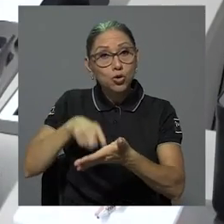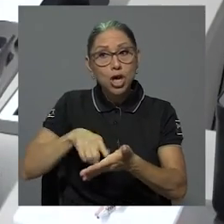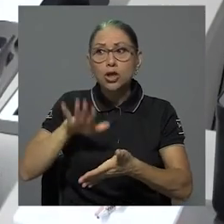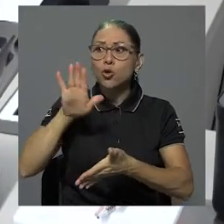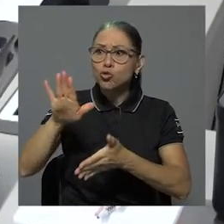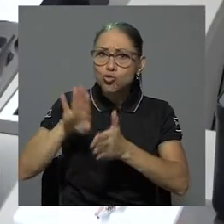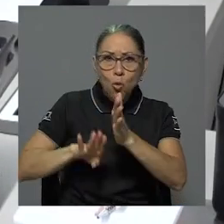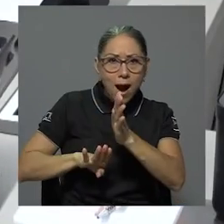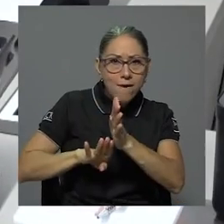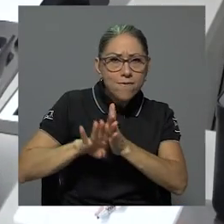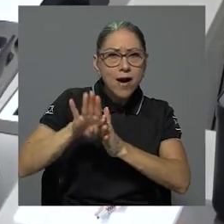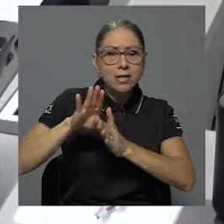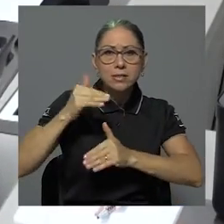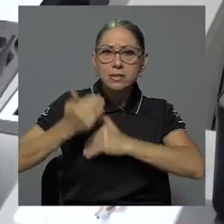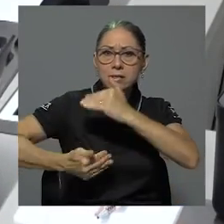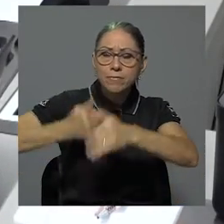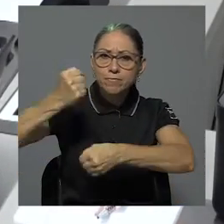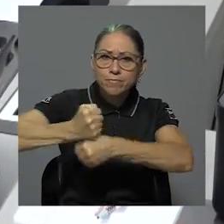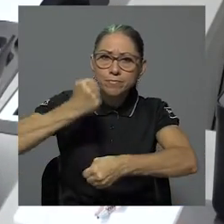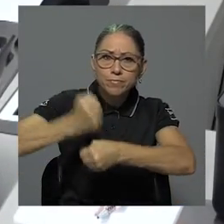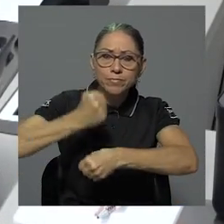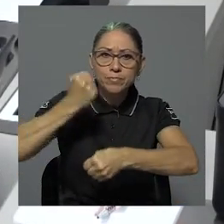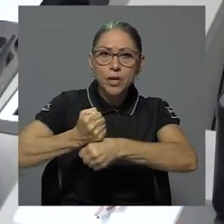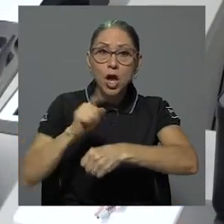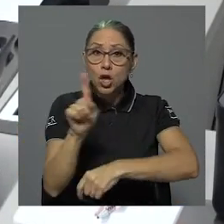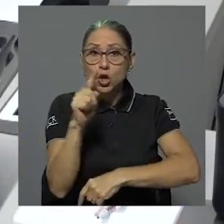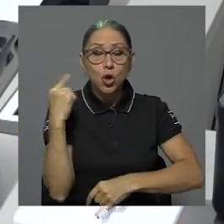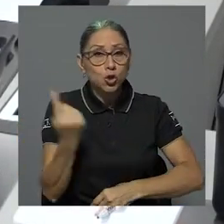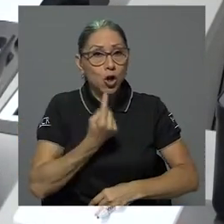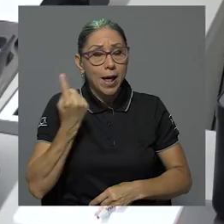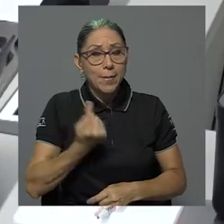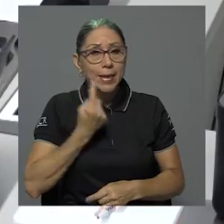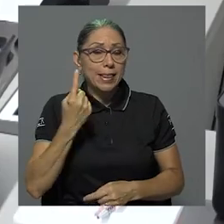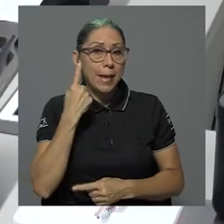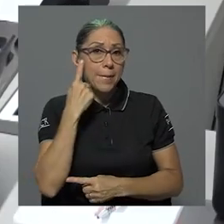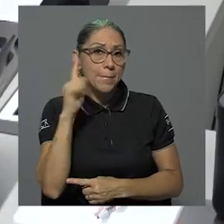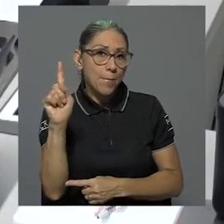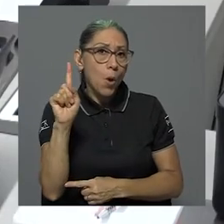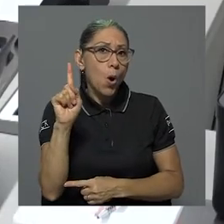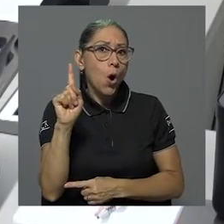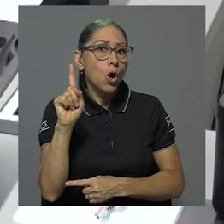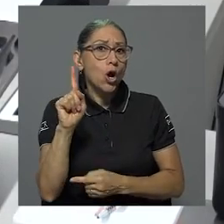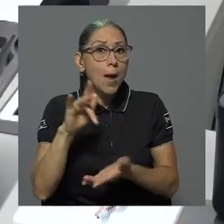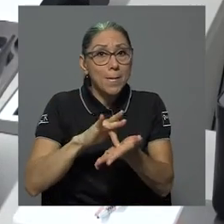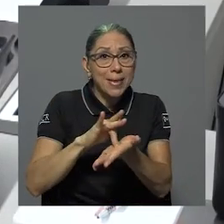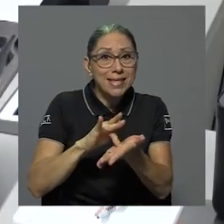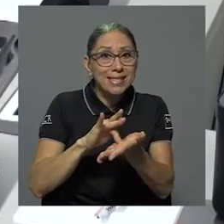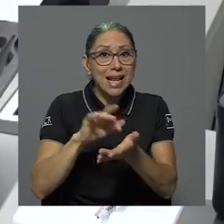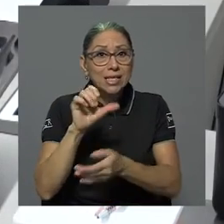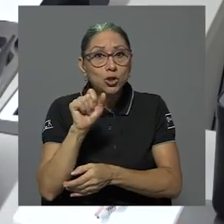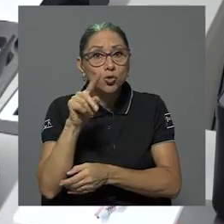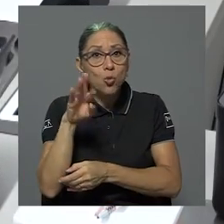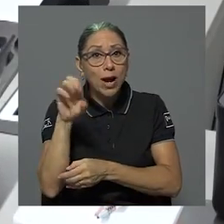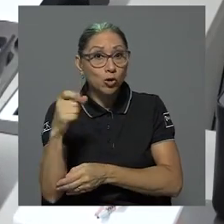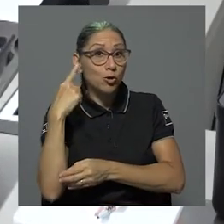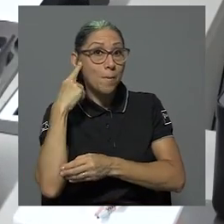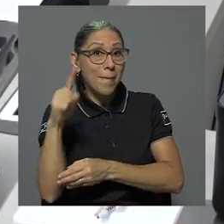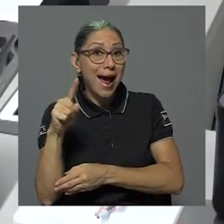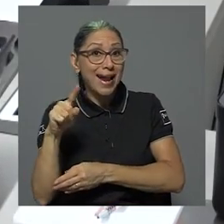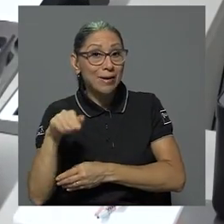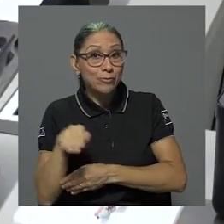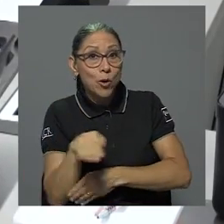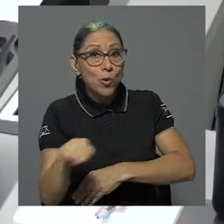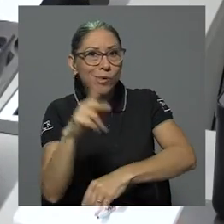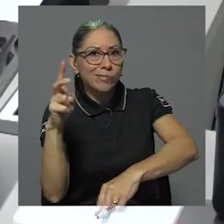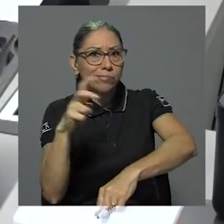gran avance que han tenido ellos, no solamente por los sueros antifídicos, sino también por el